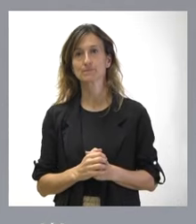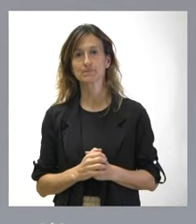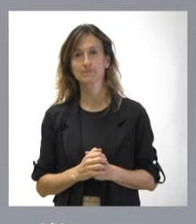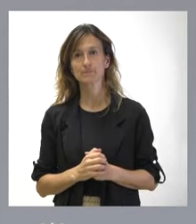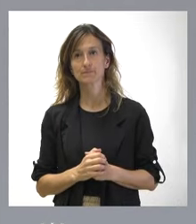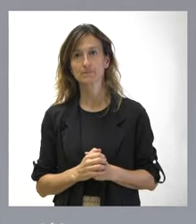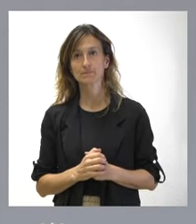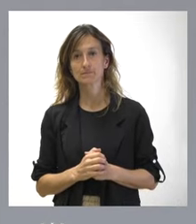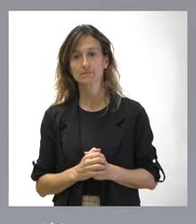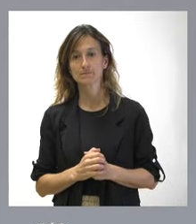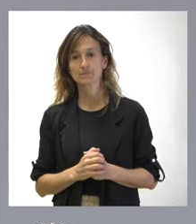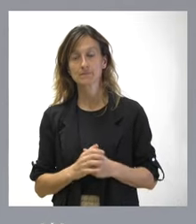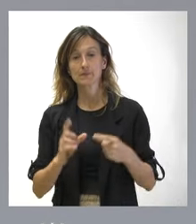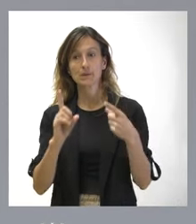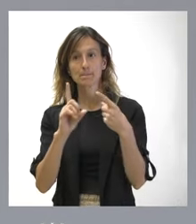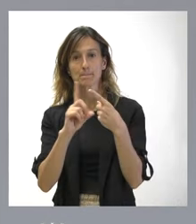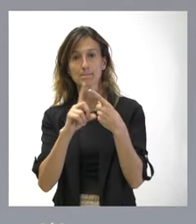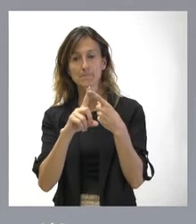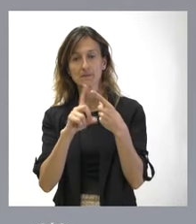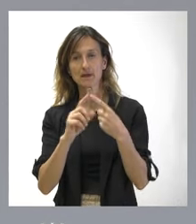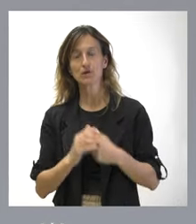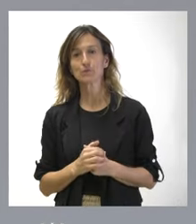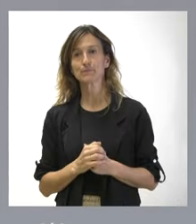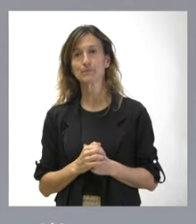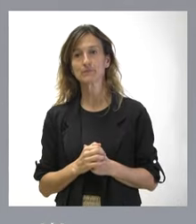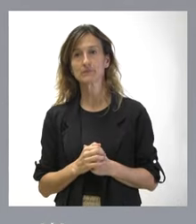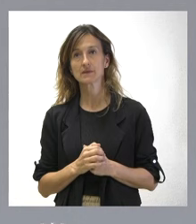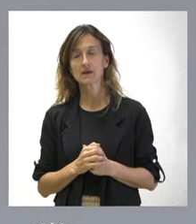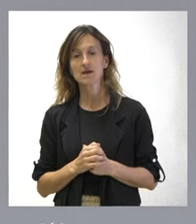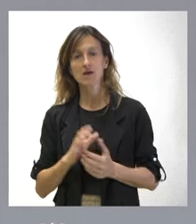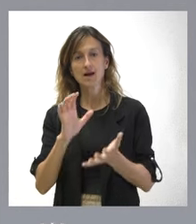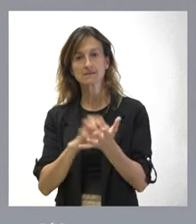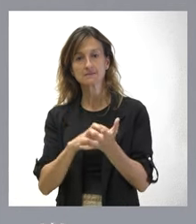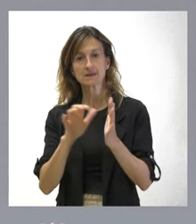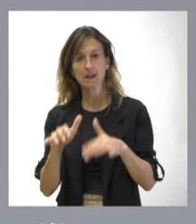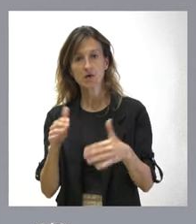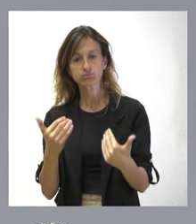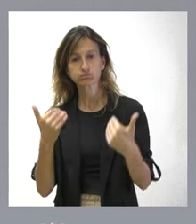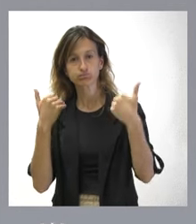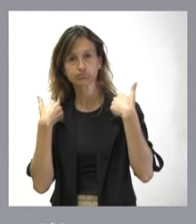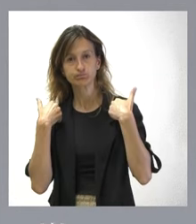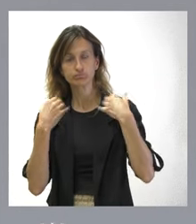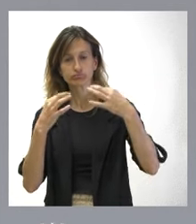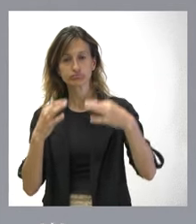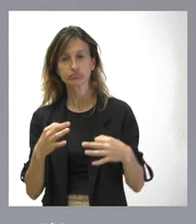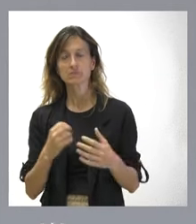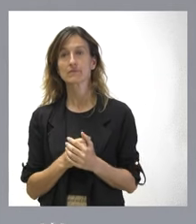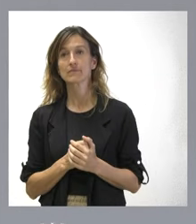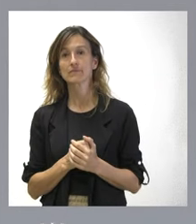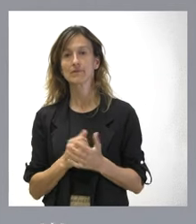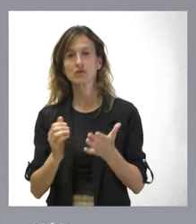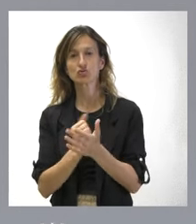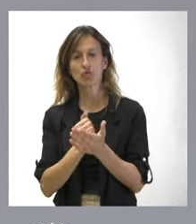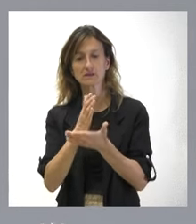Bien, respecto al primer bloque, la legitimación de la comunidad autónoma. De forma general, hay que señalar que todas las comunidades